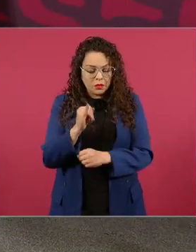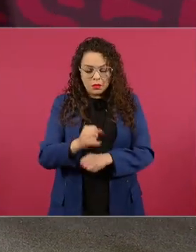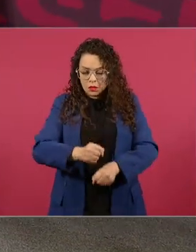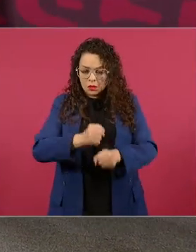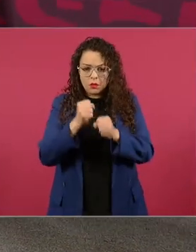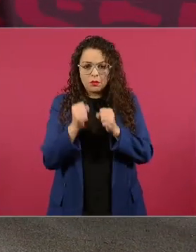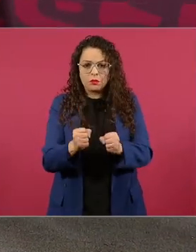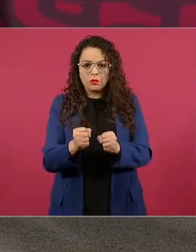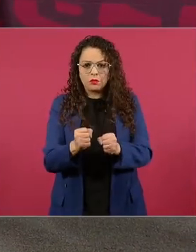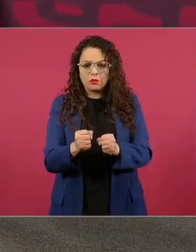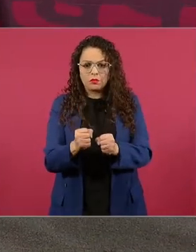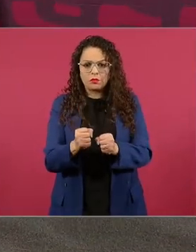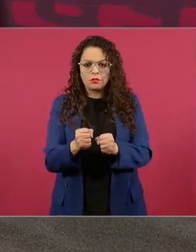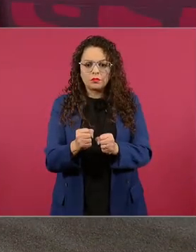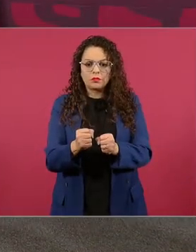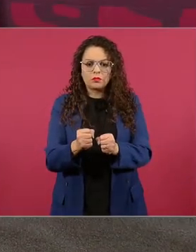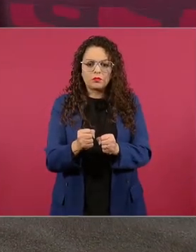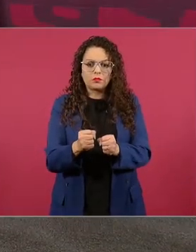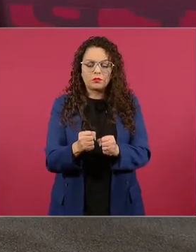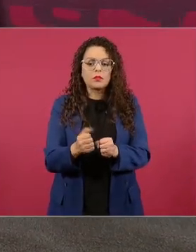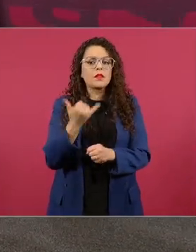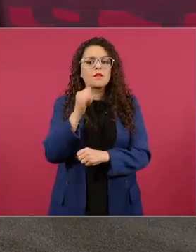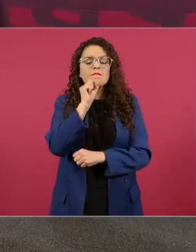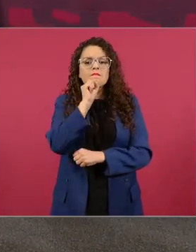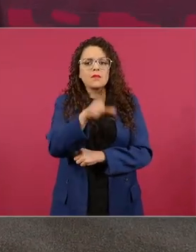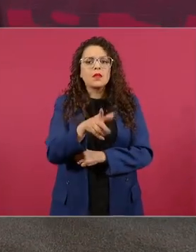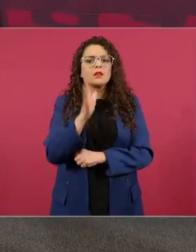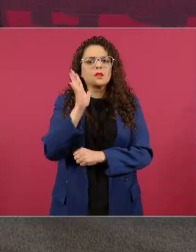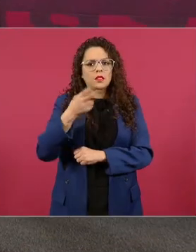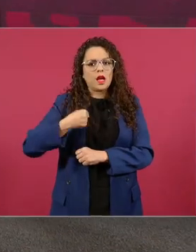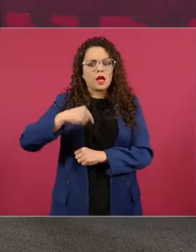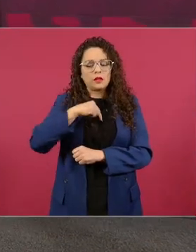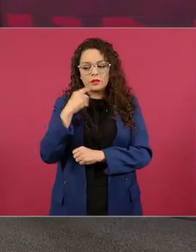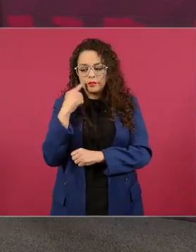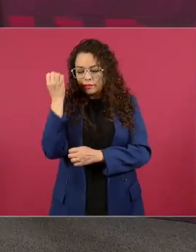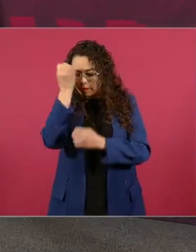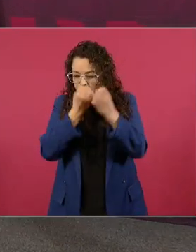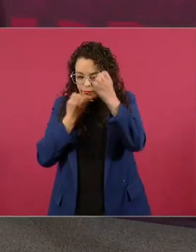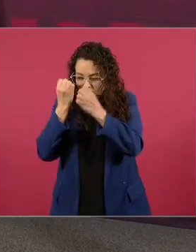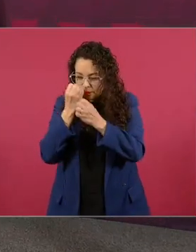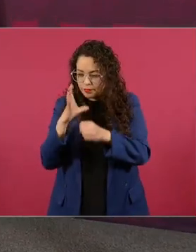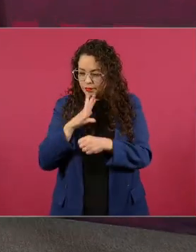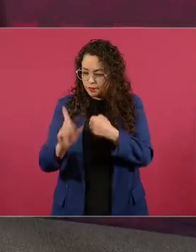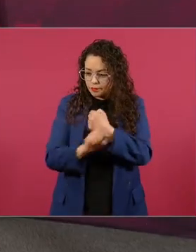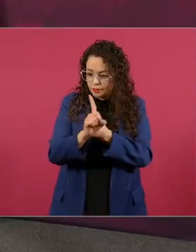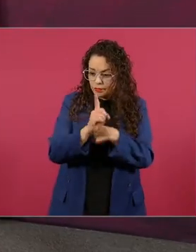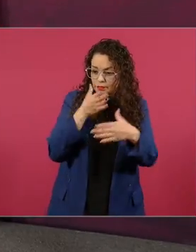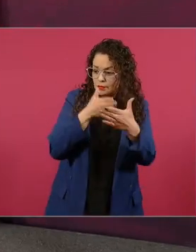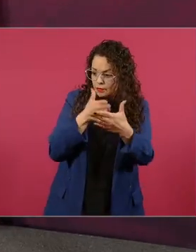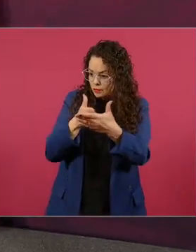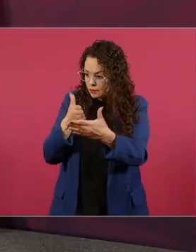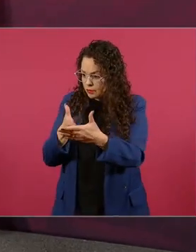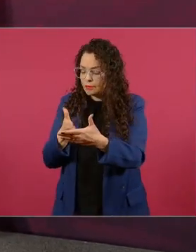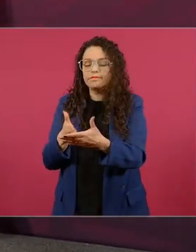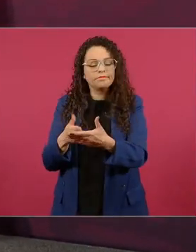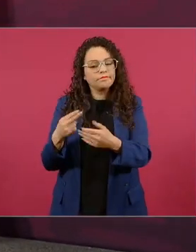modificaciones para que todos estos obstáculos se quiten